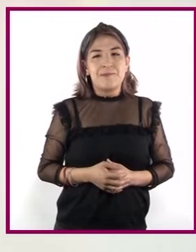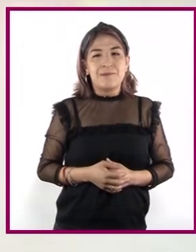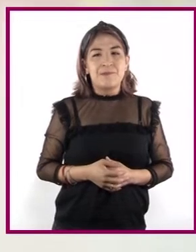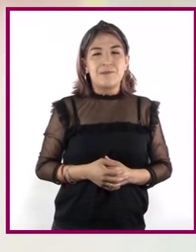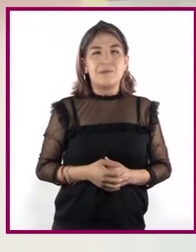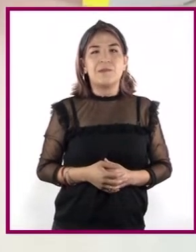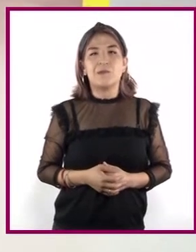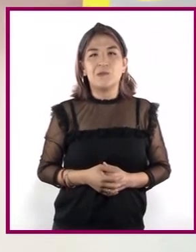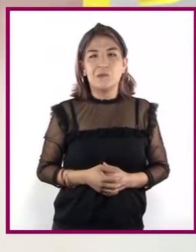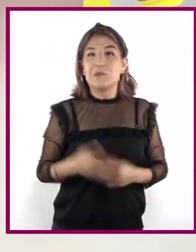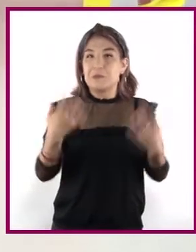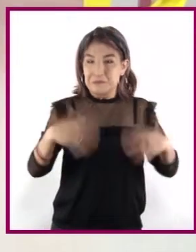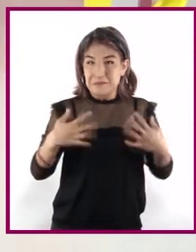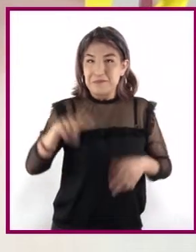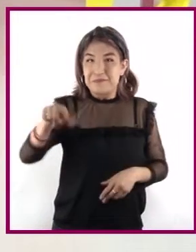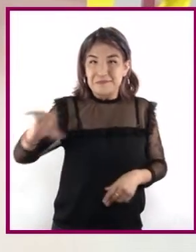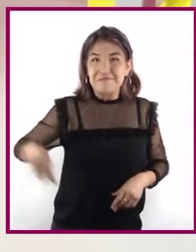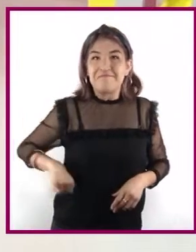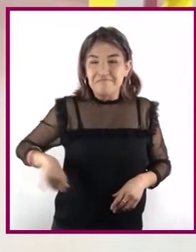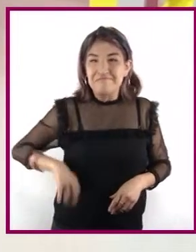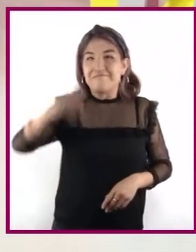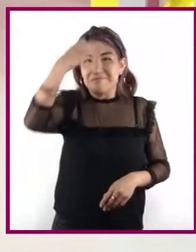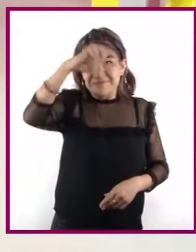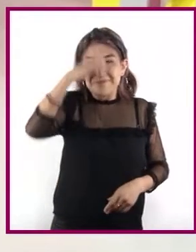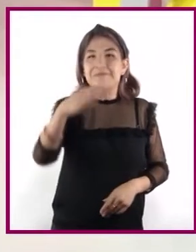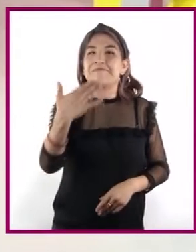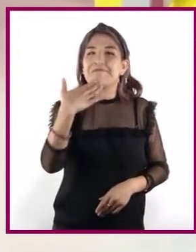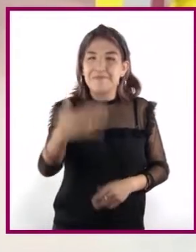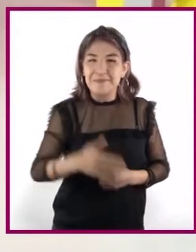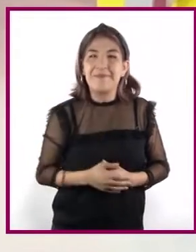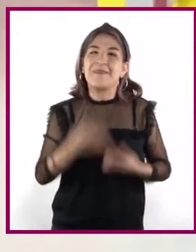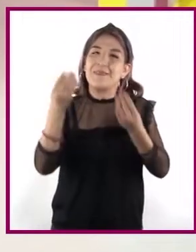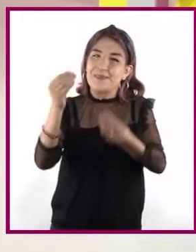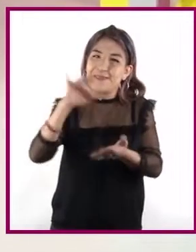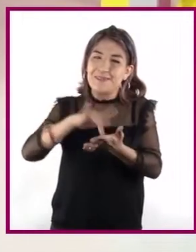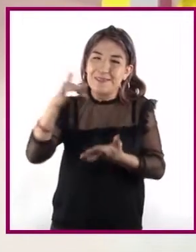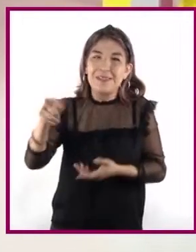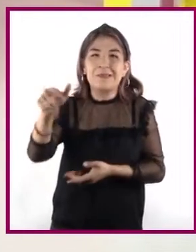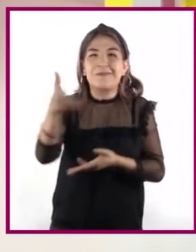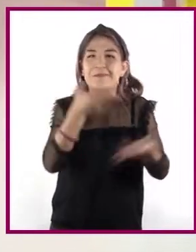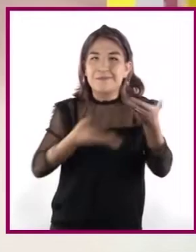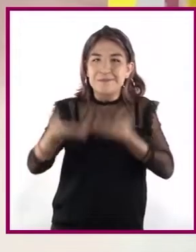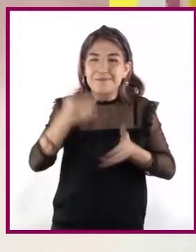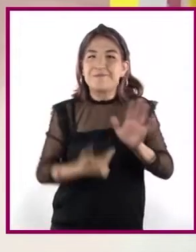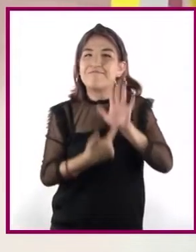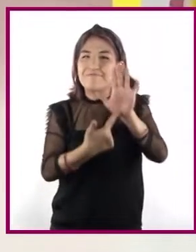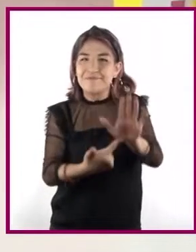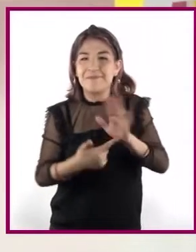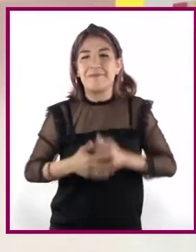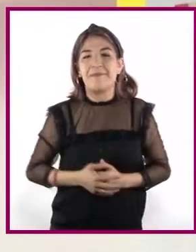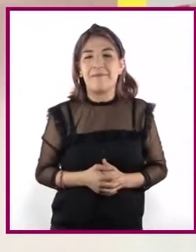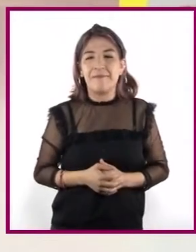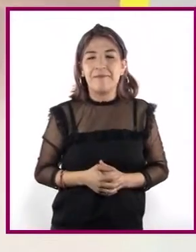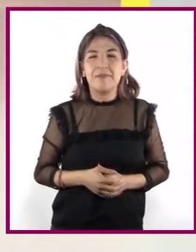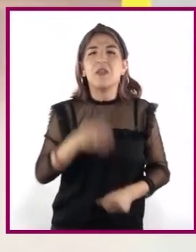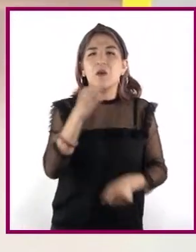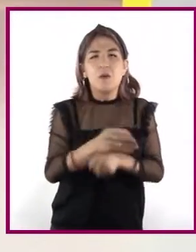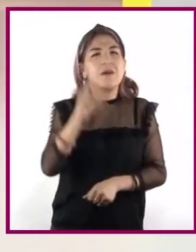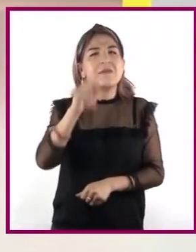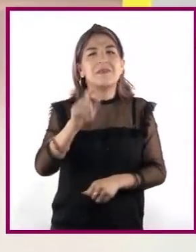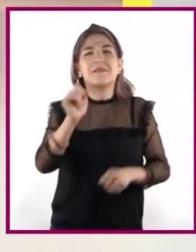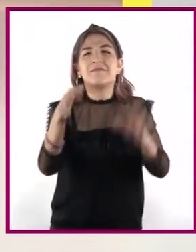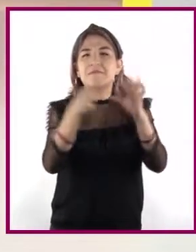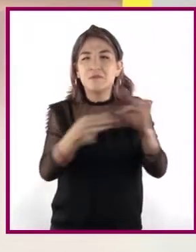¡Qué productiva experiencia, Ángel y Héctor! Muchas gracias por compartirla. Hemos visto que los